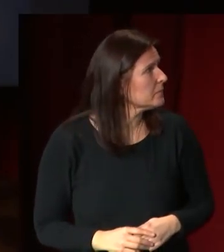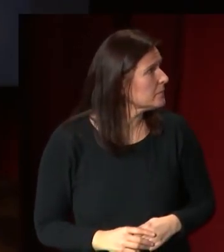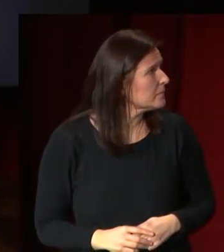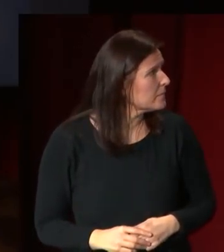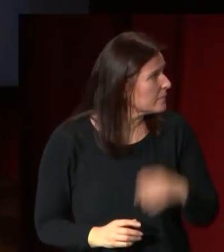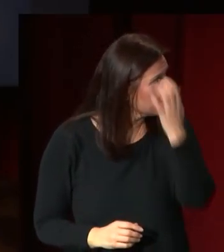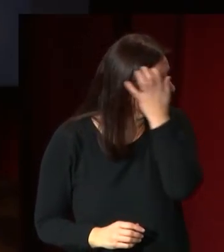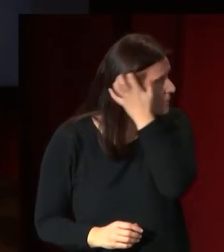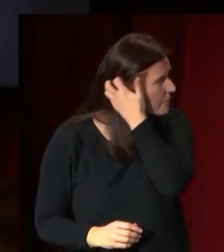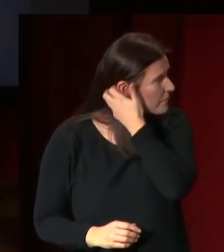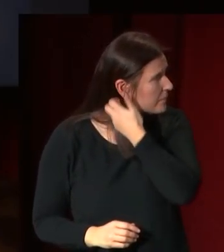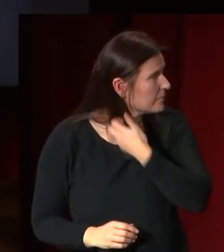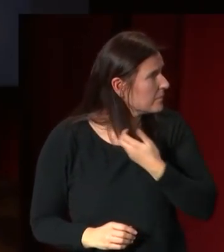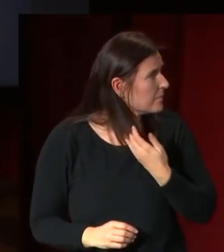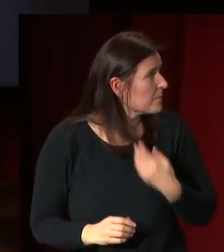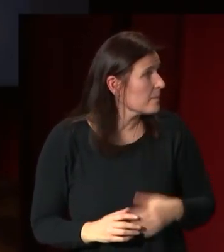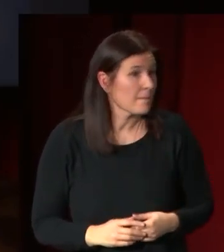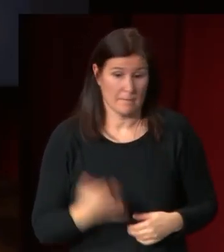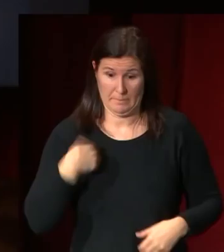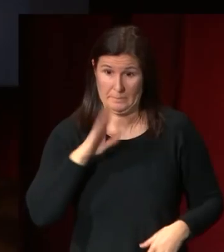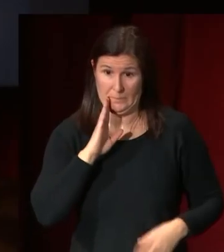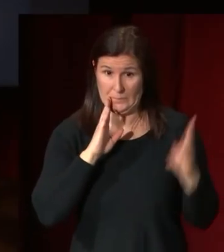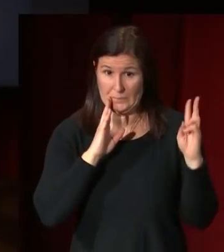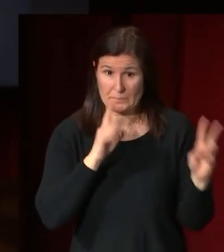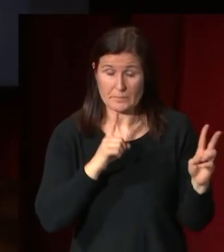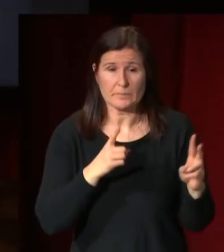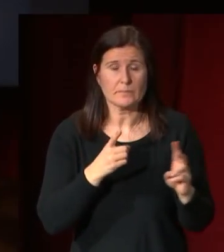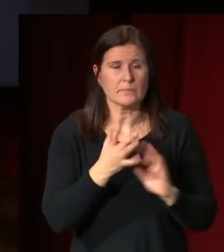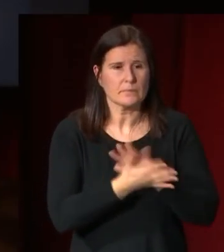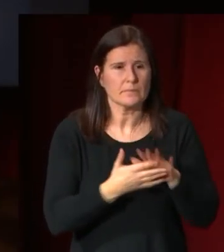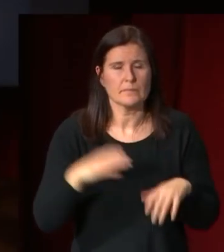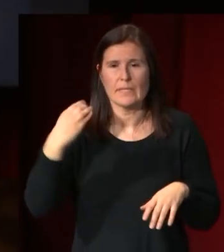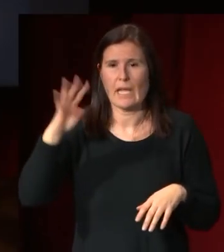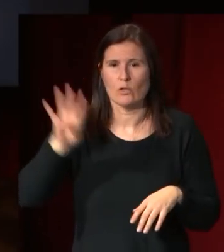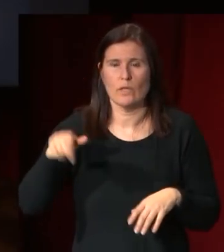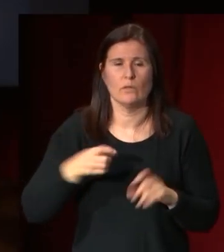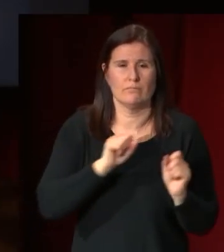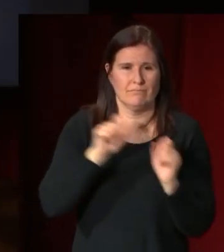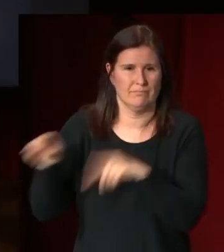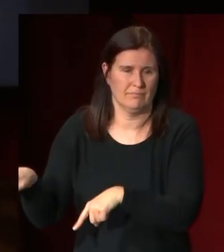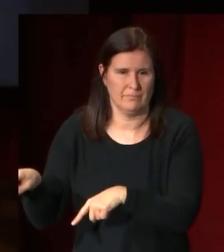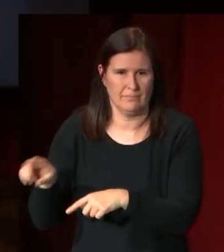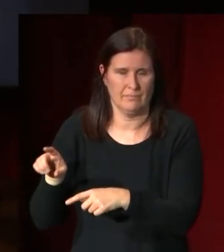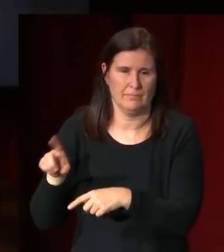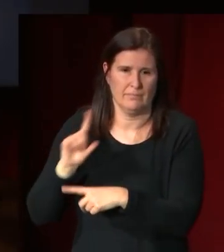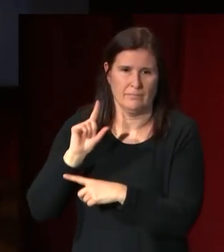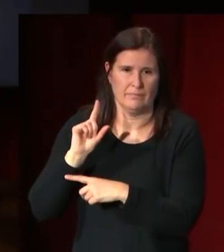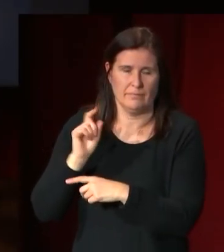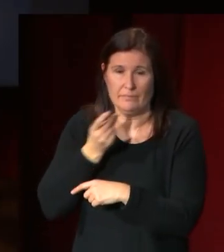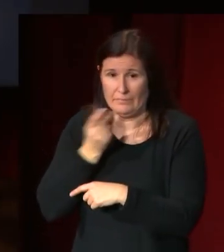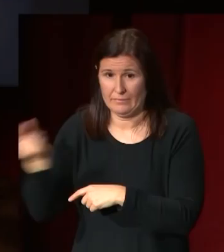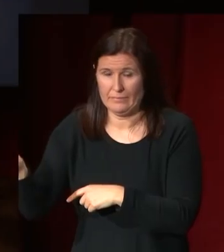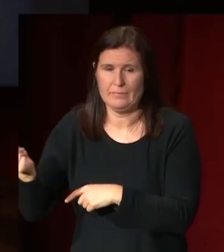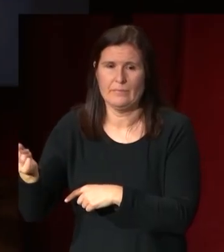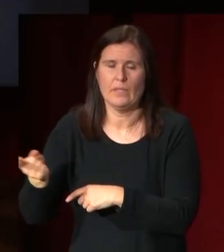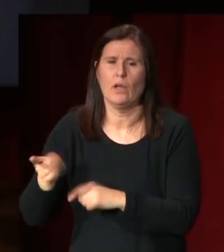en esos retratos les he comentado que Carlos IV cuando marcha al exilio a Roma le sigue encargando y